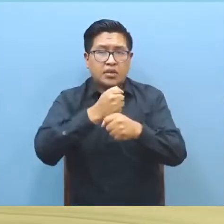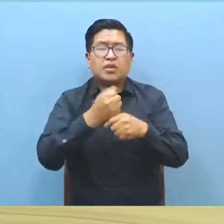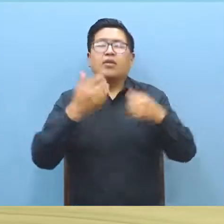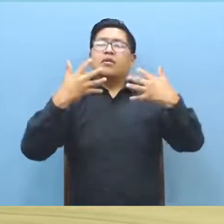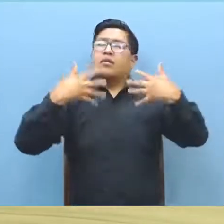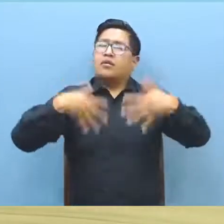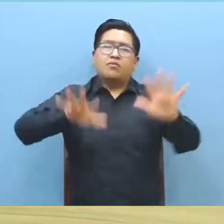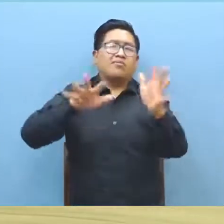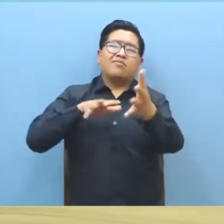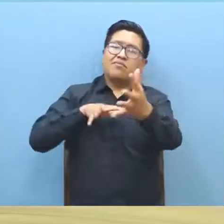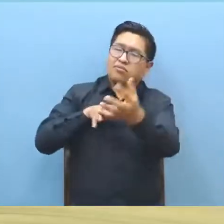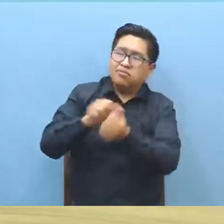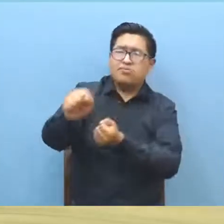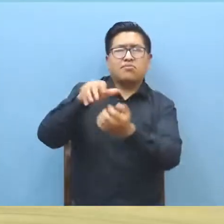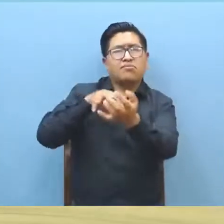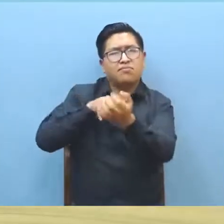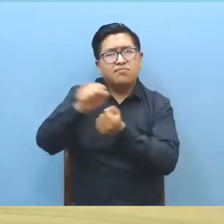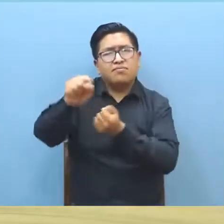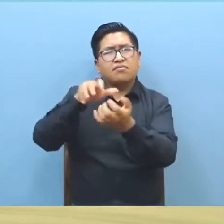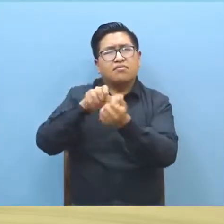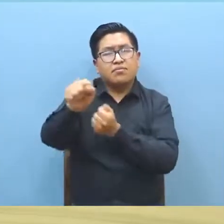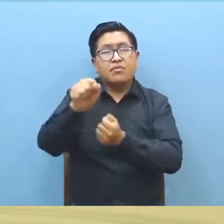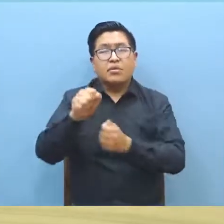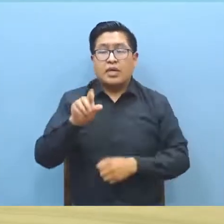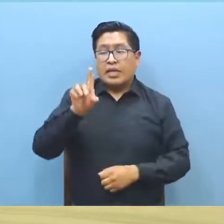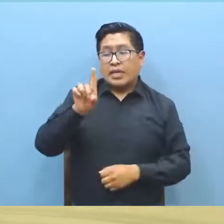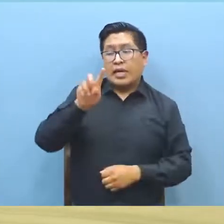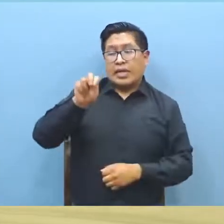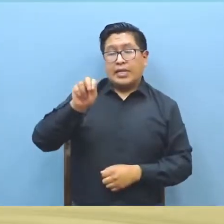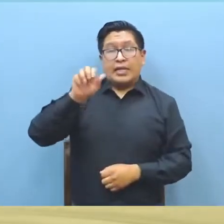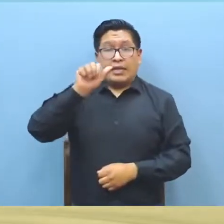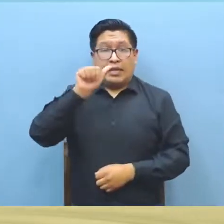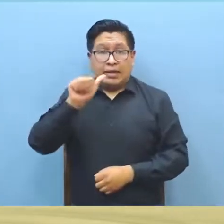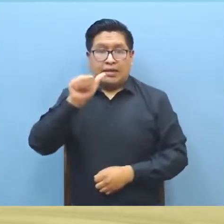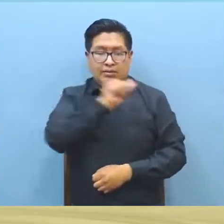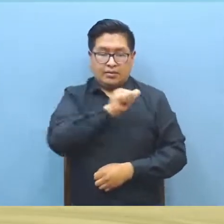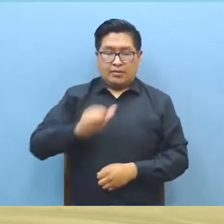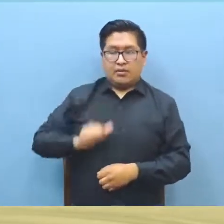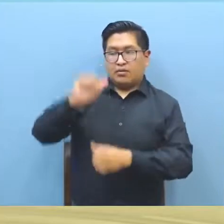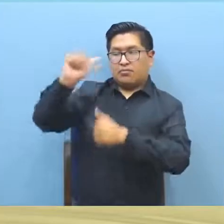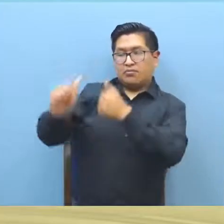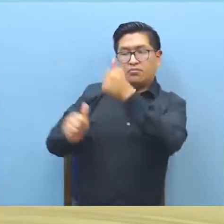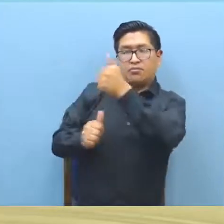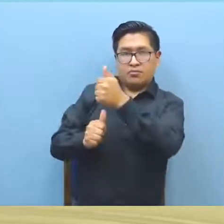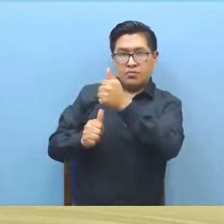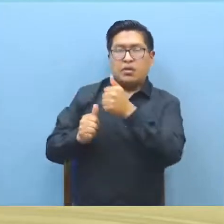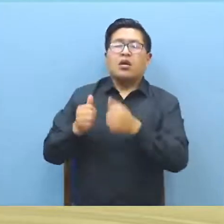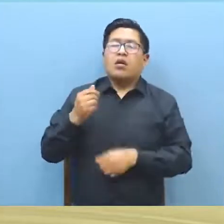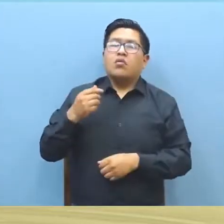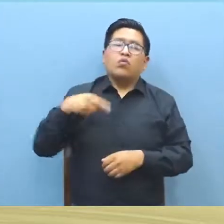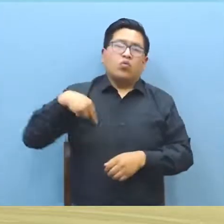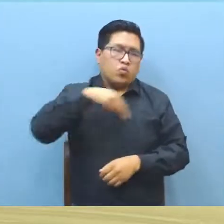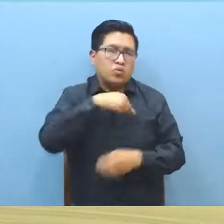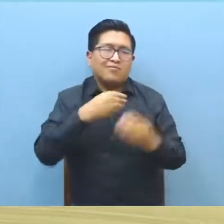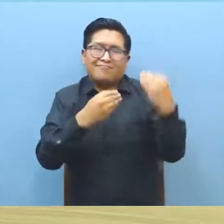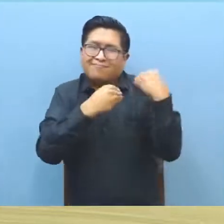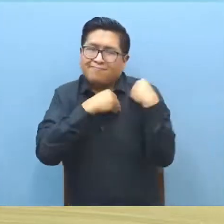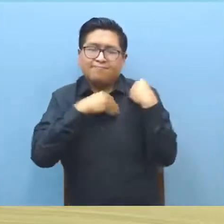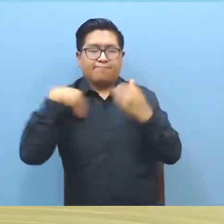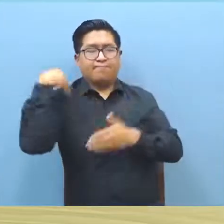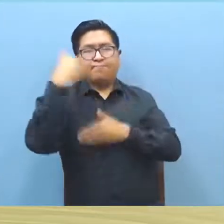la supuesta víctima en el cual, como Defensoría de Niñez y Adolescencia de la Ciudad del Alto, estamos actuando de manera